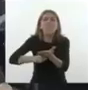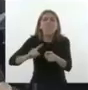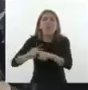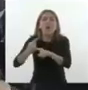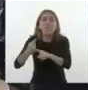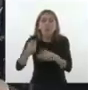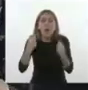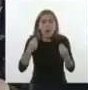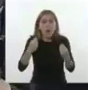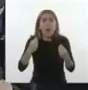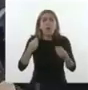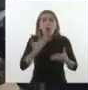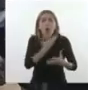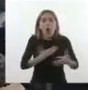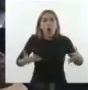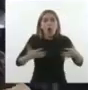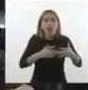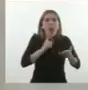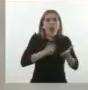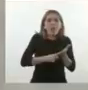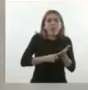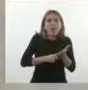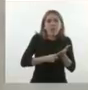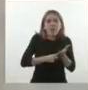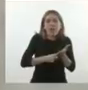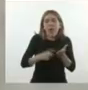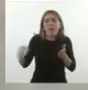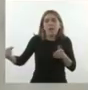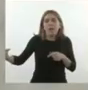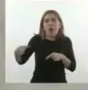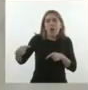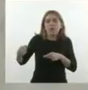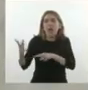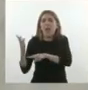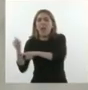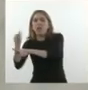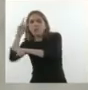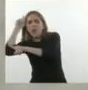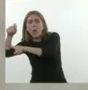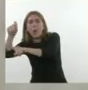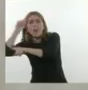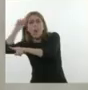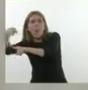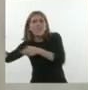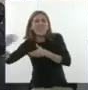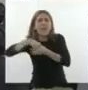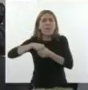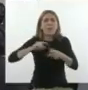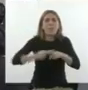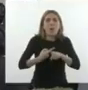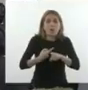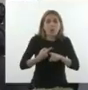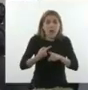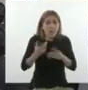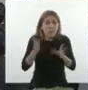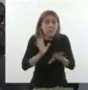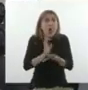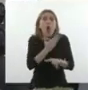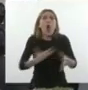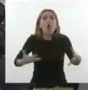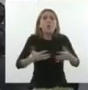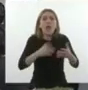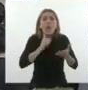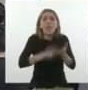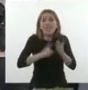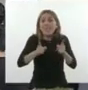Judicializar, no, la política, las decisiones políticas de un gobierno. En aquel momento, en el contexto